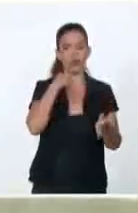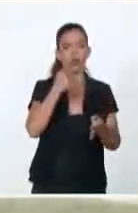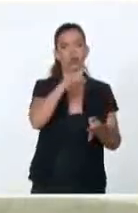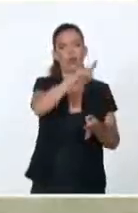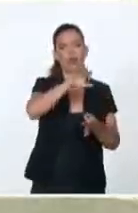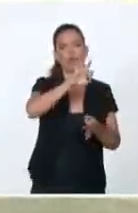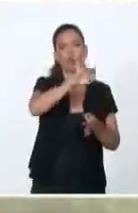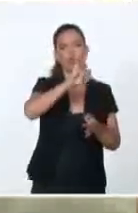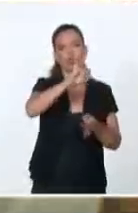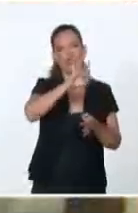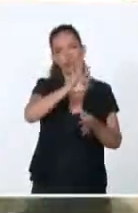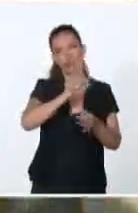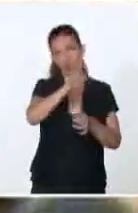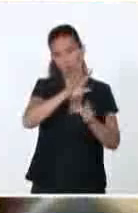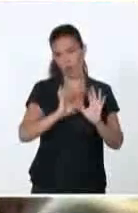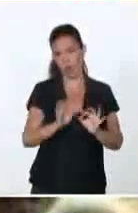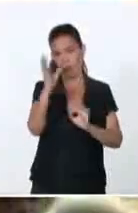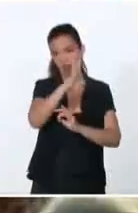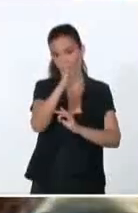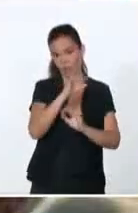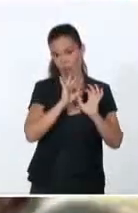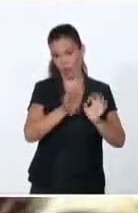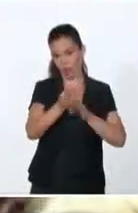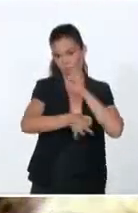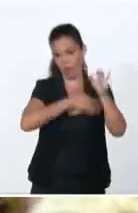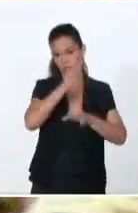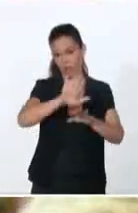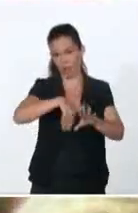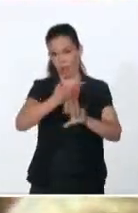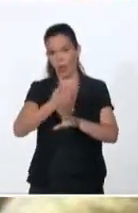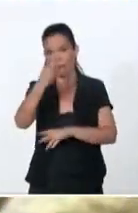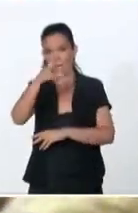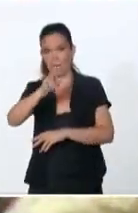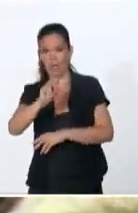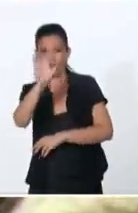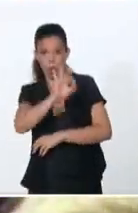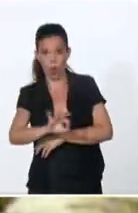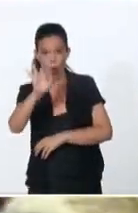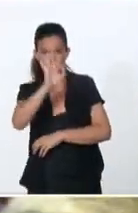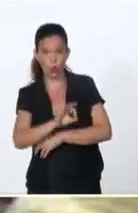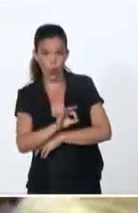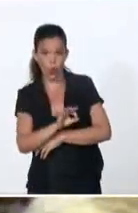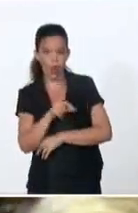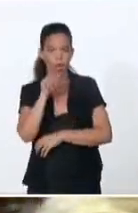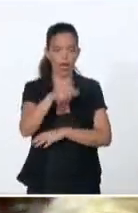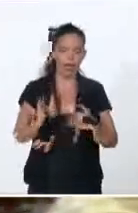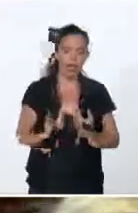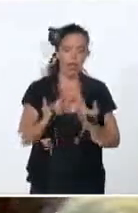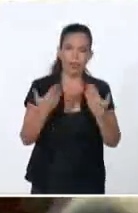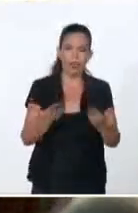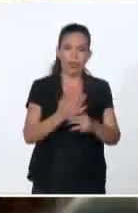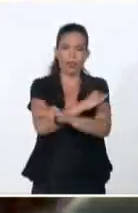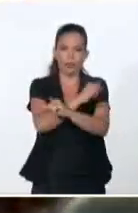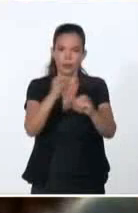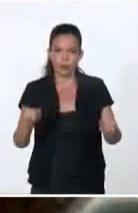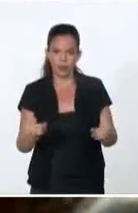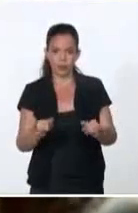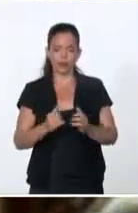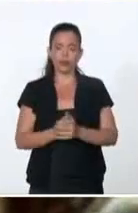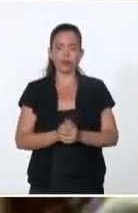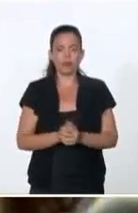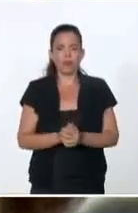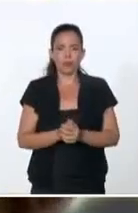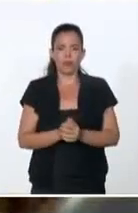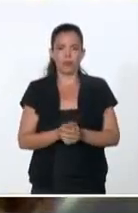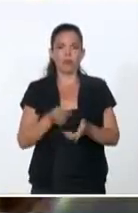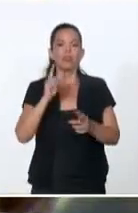instrumentación en la fiesta del Corpus Christi. El 20 de octubre, que Pedro Figueredo le da a conocer al pueblo de Bayamo la letra. Y el 8 de